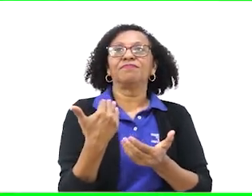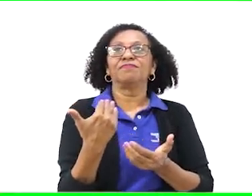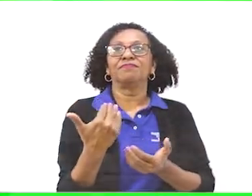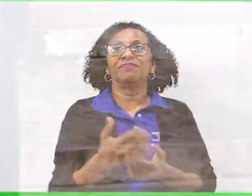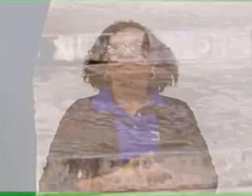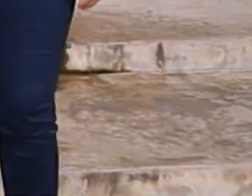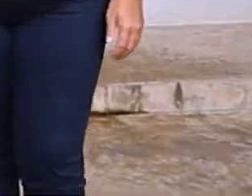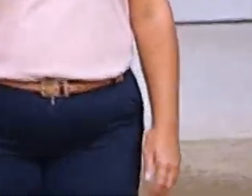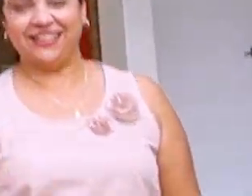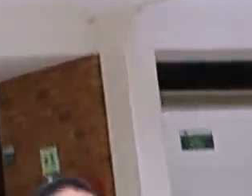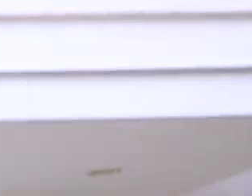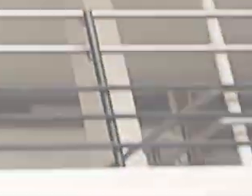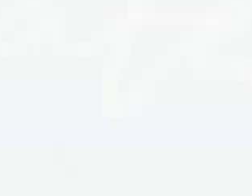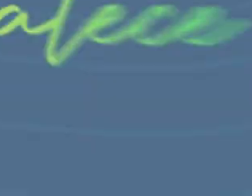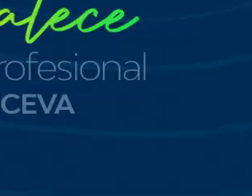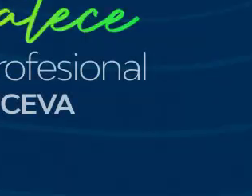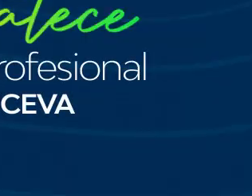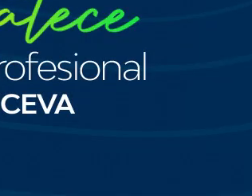¡Matricúrate ya!